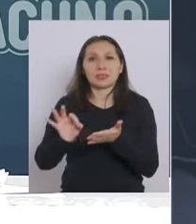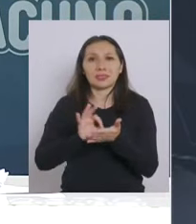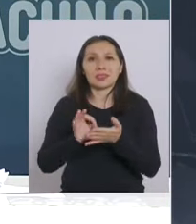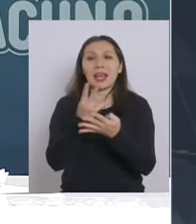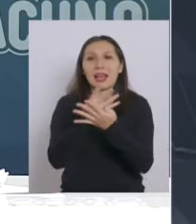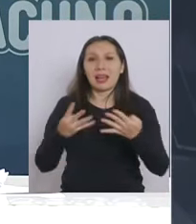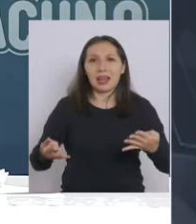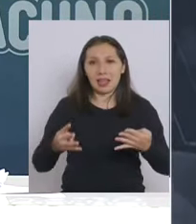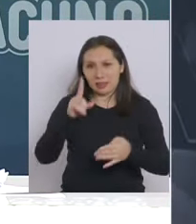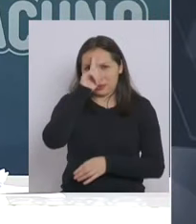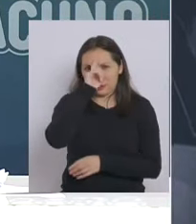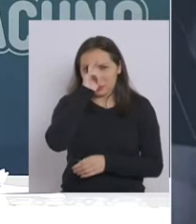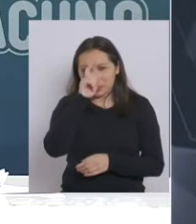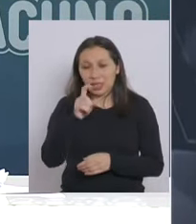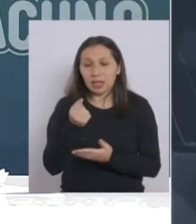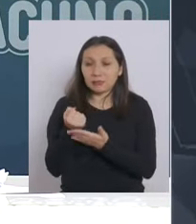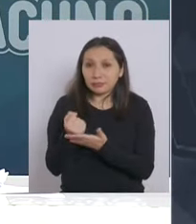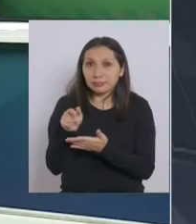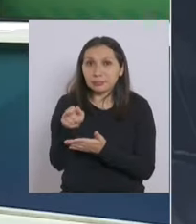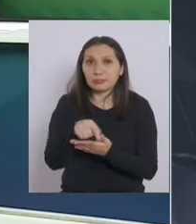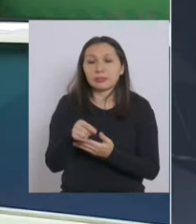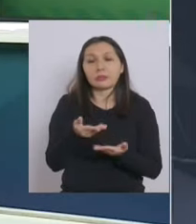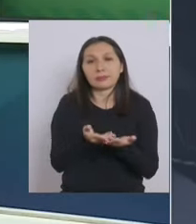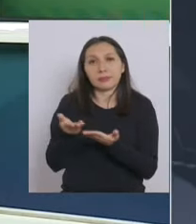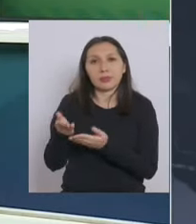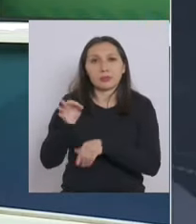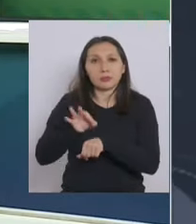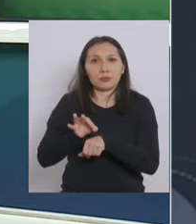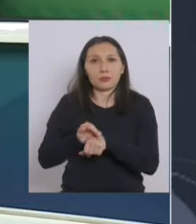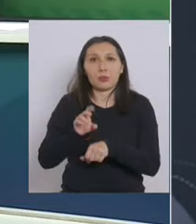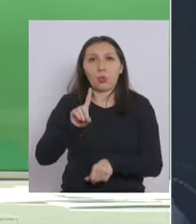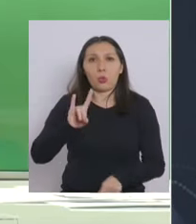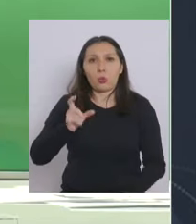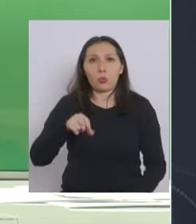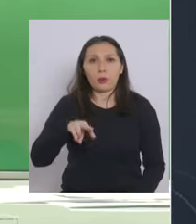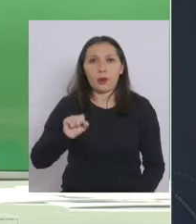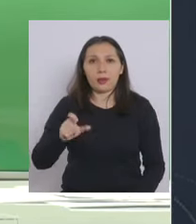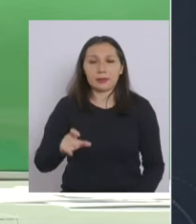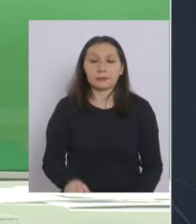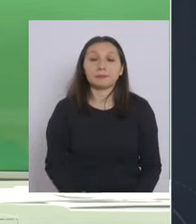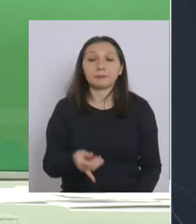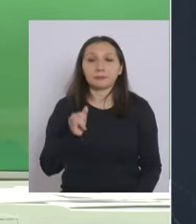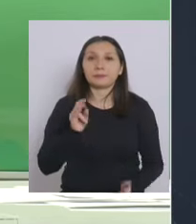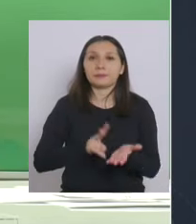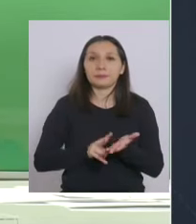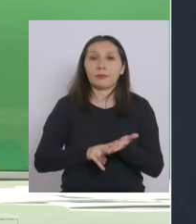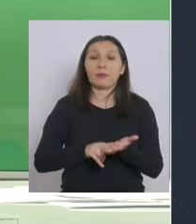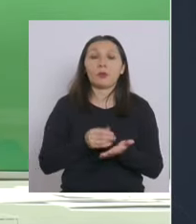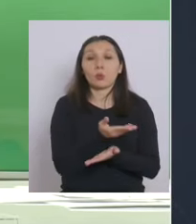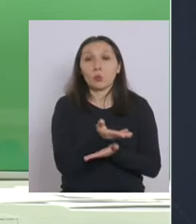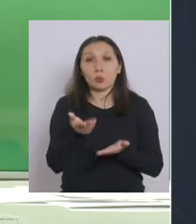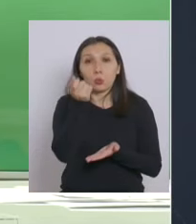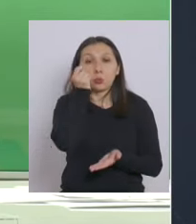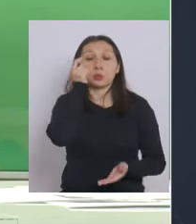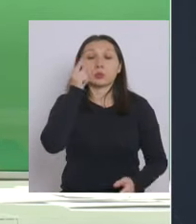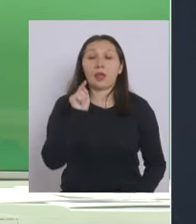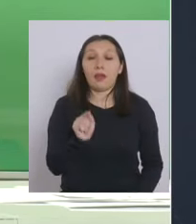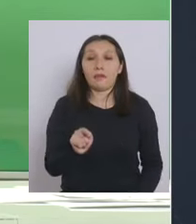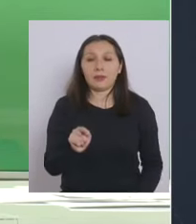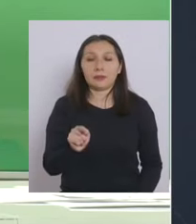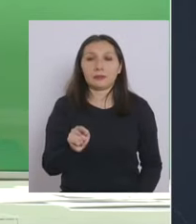asistenciales así que le daré la palabra al doctor Alberto Duñac si efectivamente como todos ustedes saben